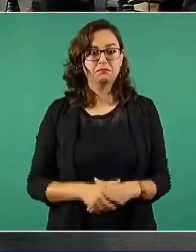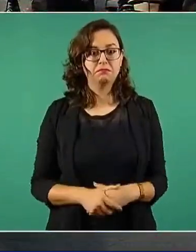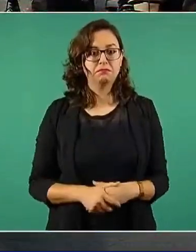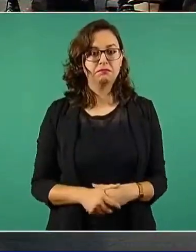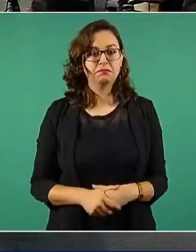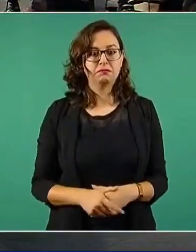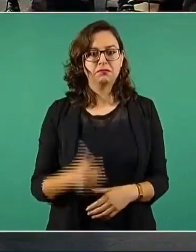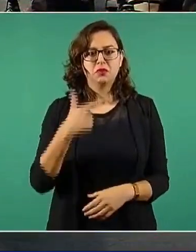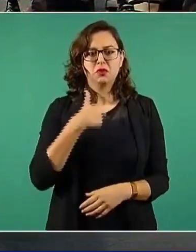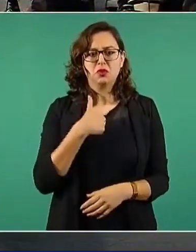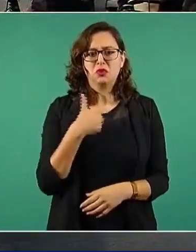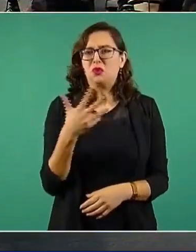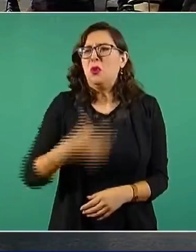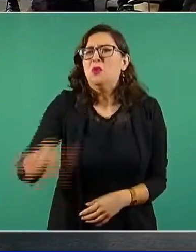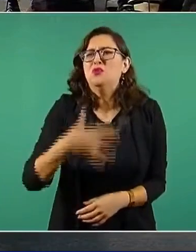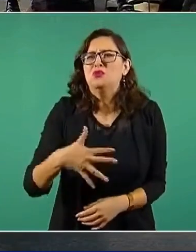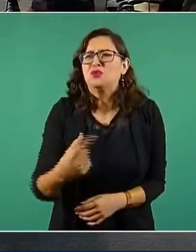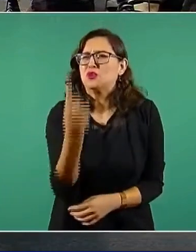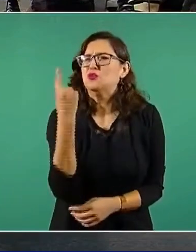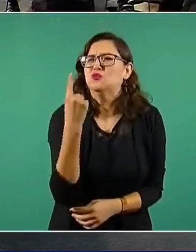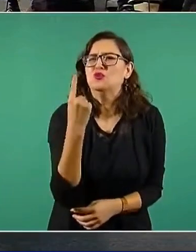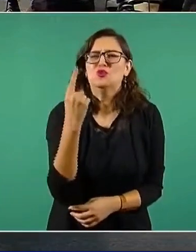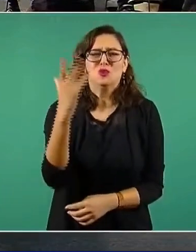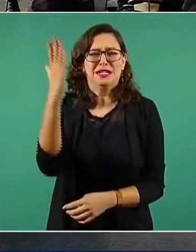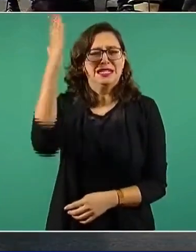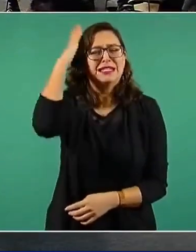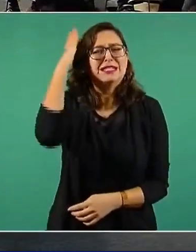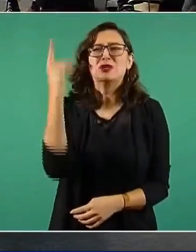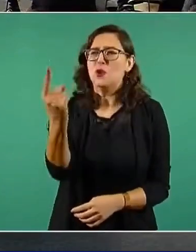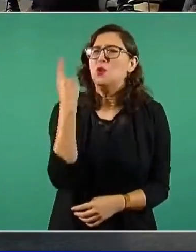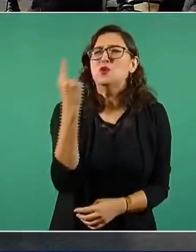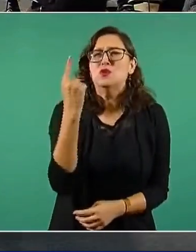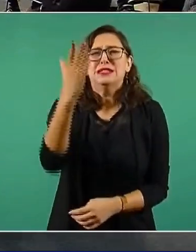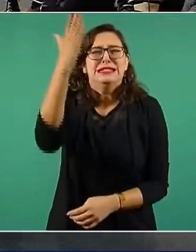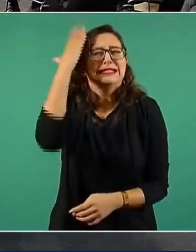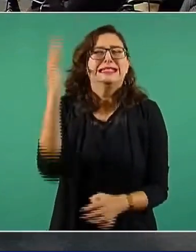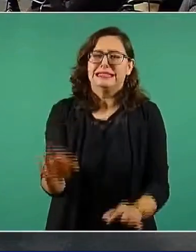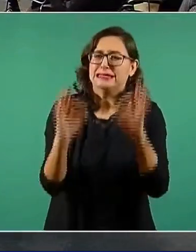Un líder. Ahí está. Un líder de a de veras no lo habrá.